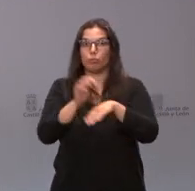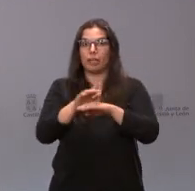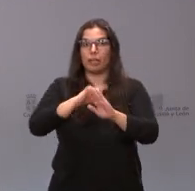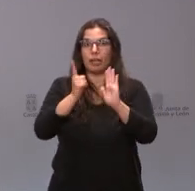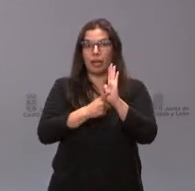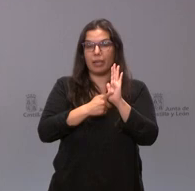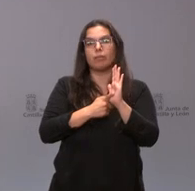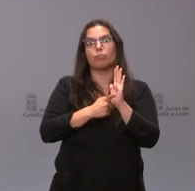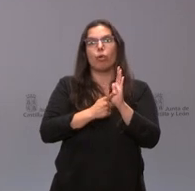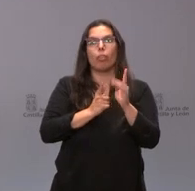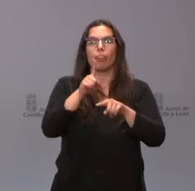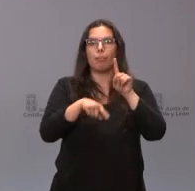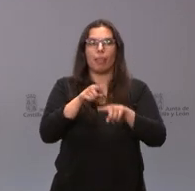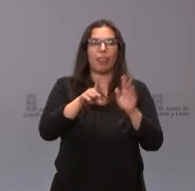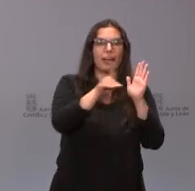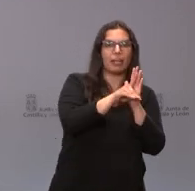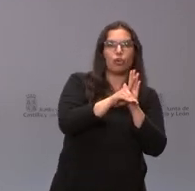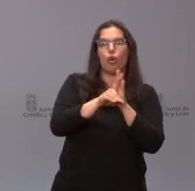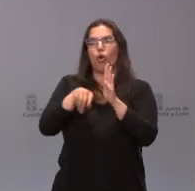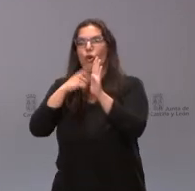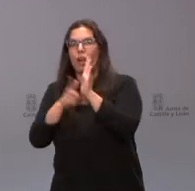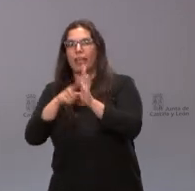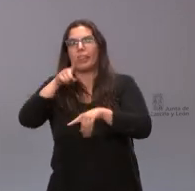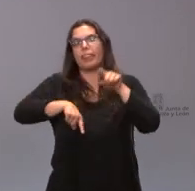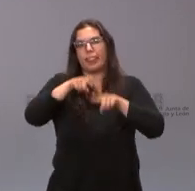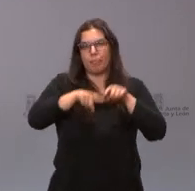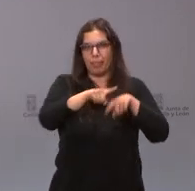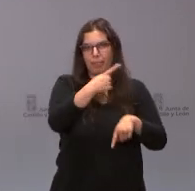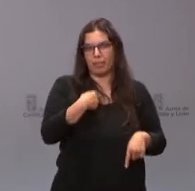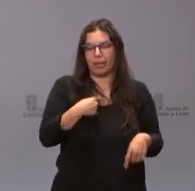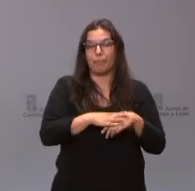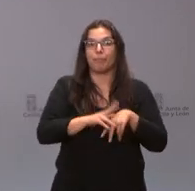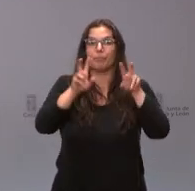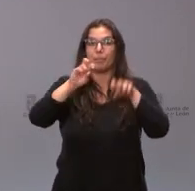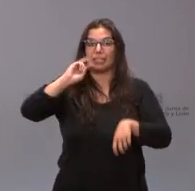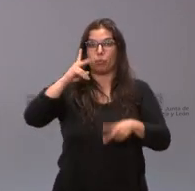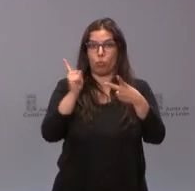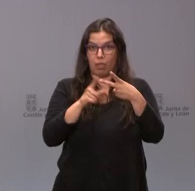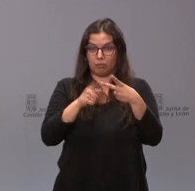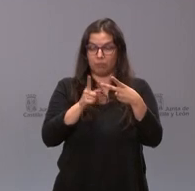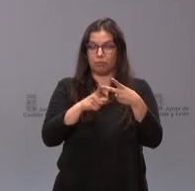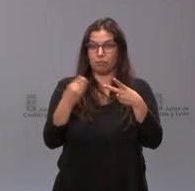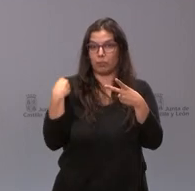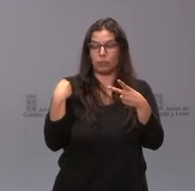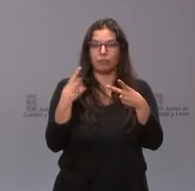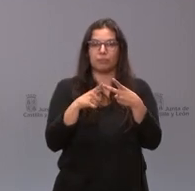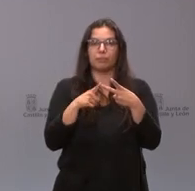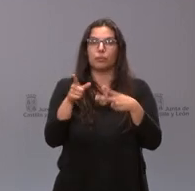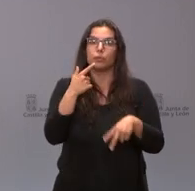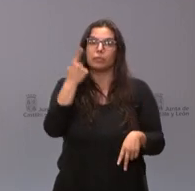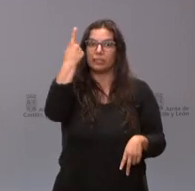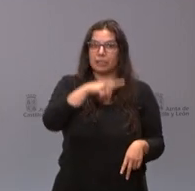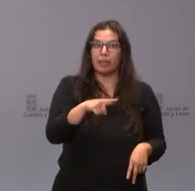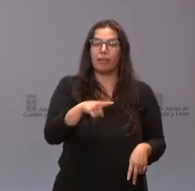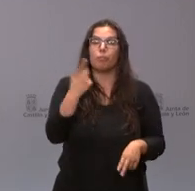la vía de la ley o por la vía del decreto en función de las cuales sean las circunstancias más adecuadas y sobre la segunda de las cuestiones ustedes saben